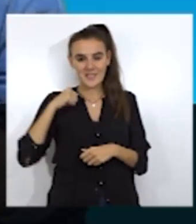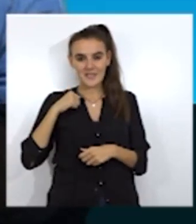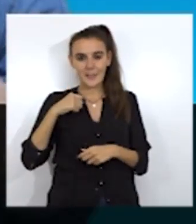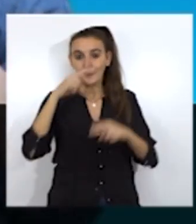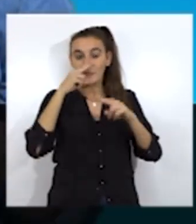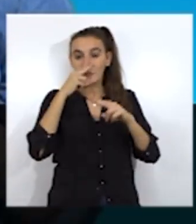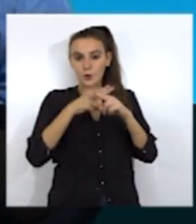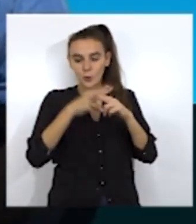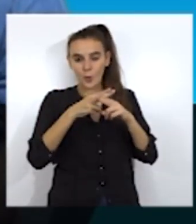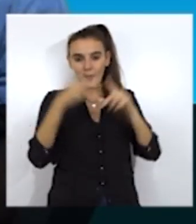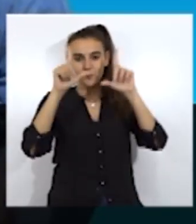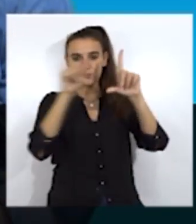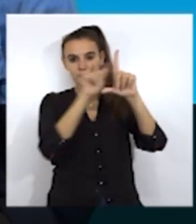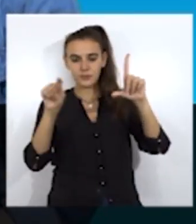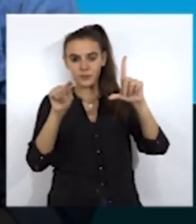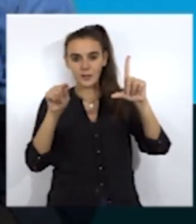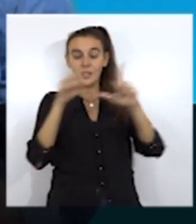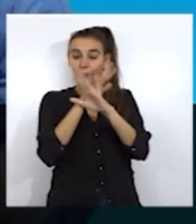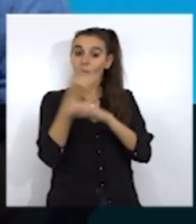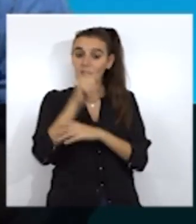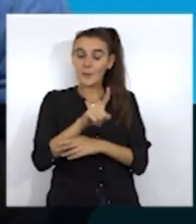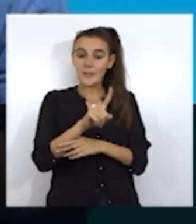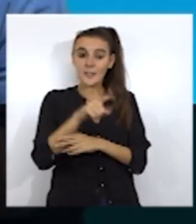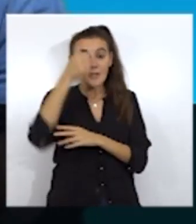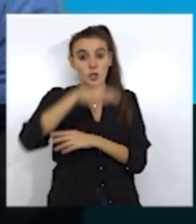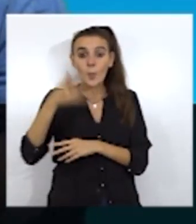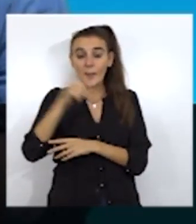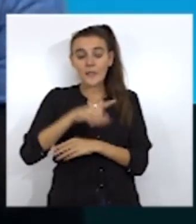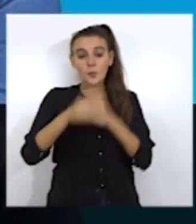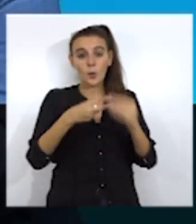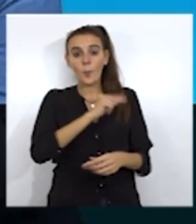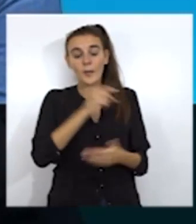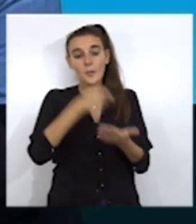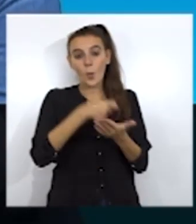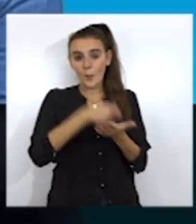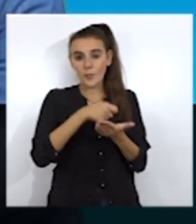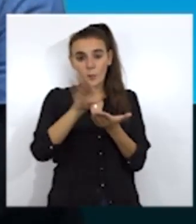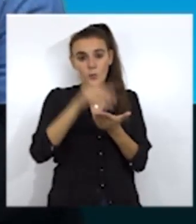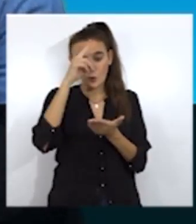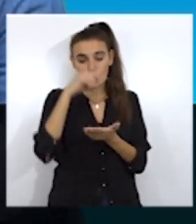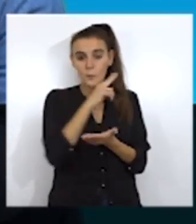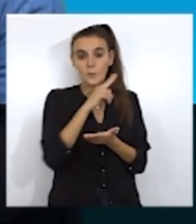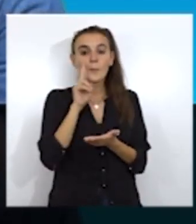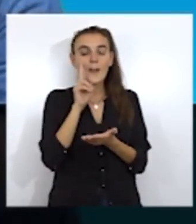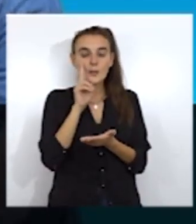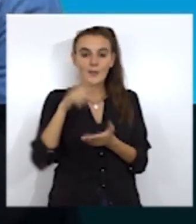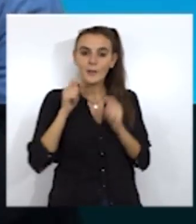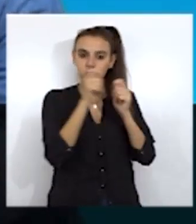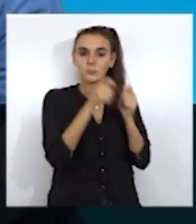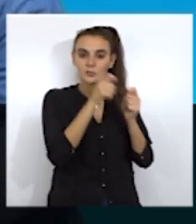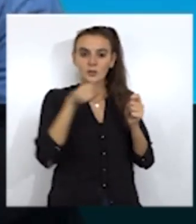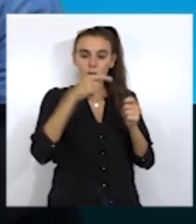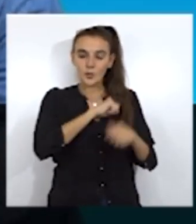por detrás, de Fortnite. Y en el caso de los juniors, sí que daremos un premio en metálico que recogerán sus padres y sus madres y también una